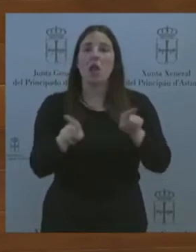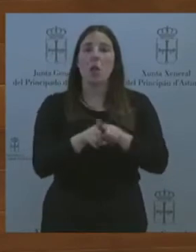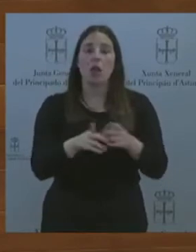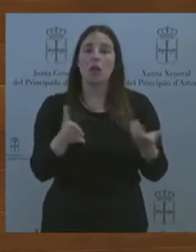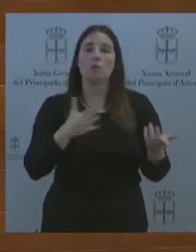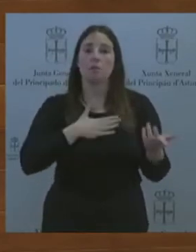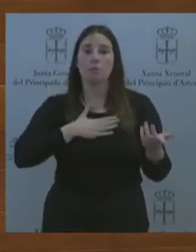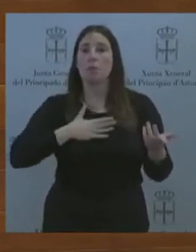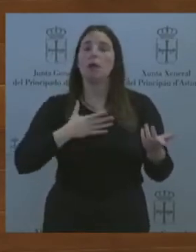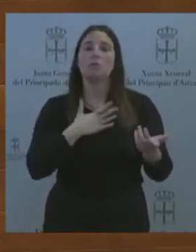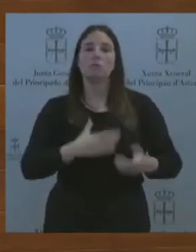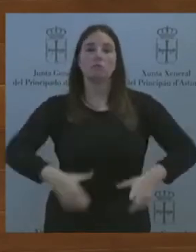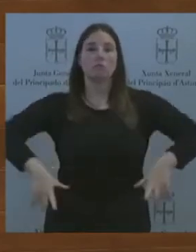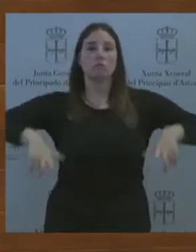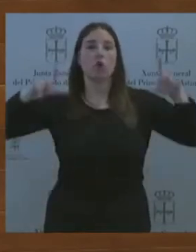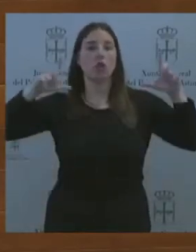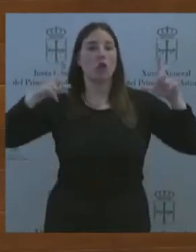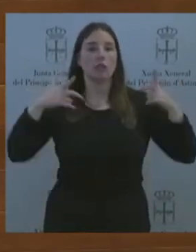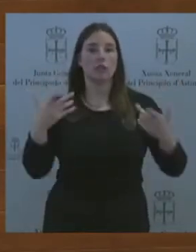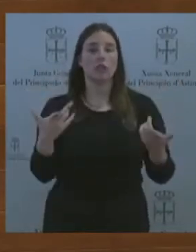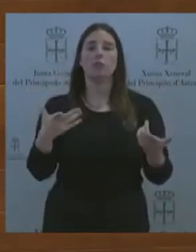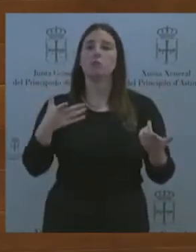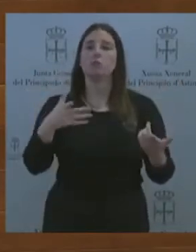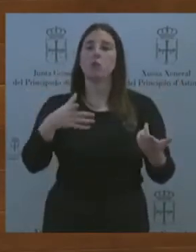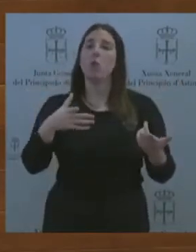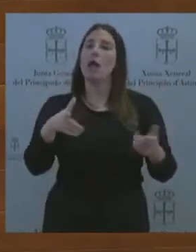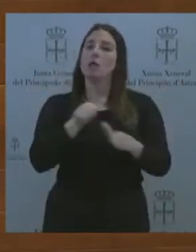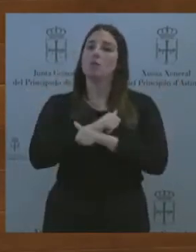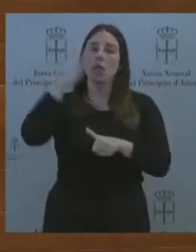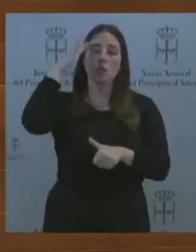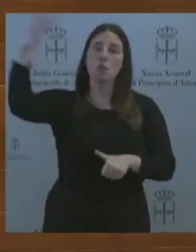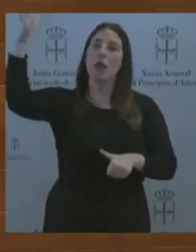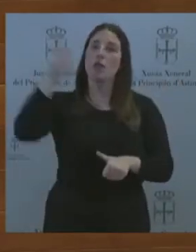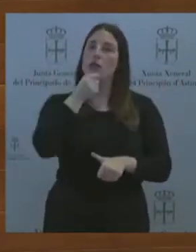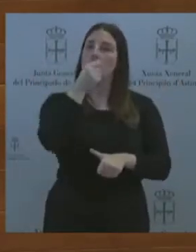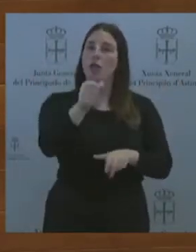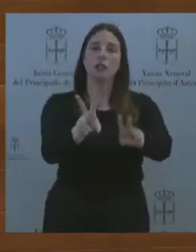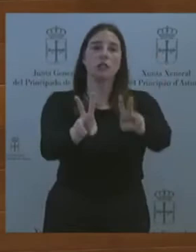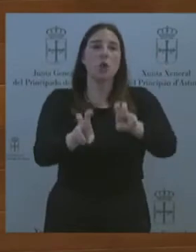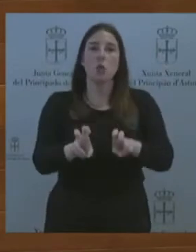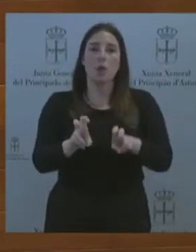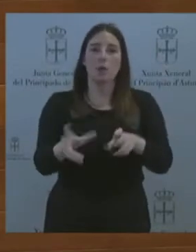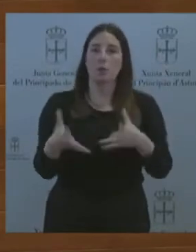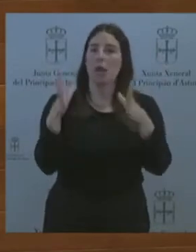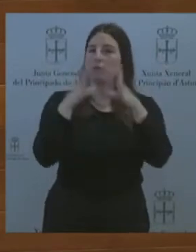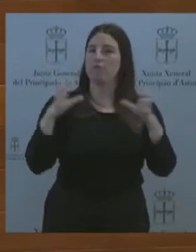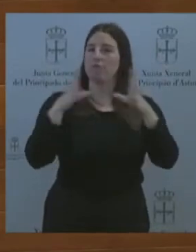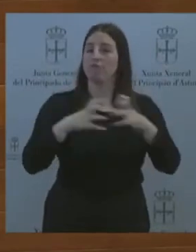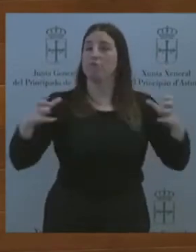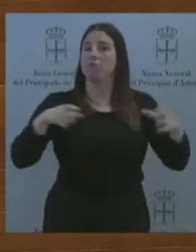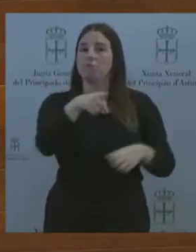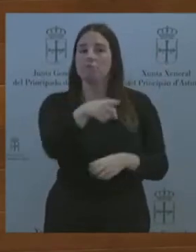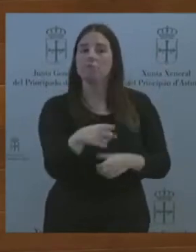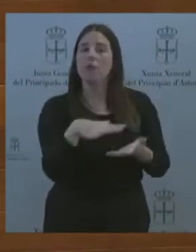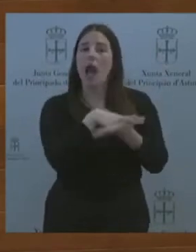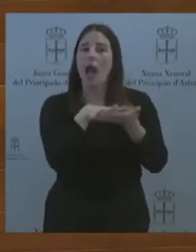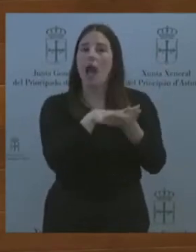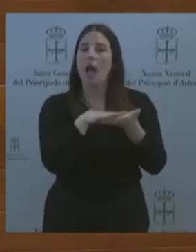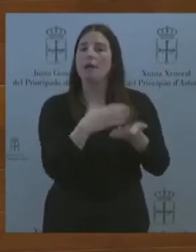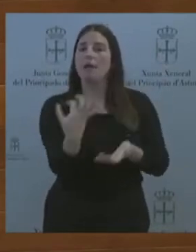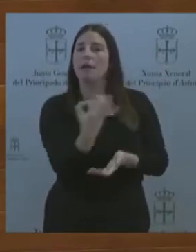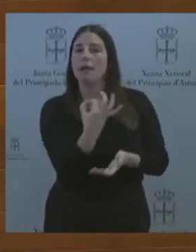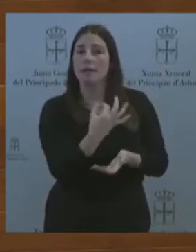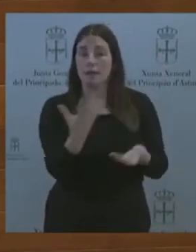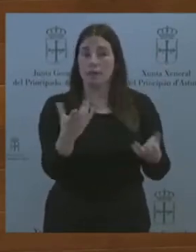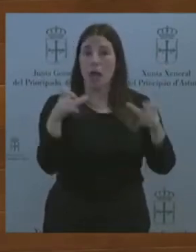socialista. Todo el entusiasmo nos hablaban prácticamente de reinventar a Asturias, señorías, a pocos meses